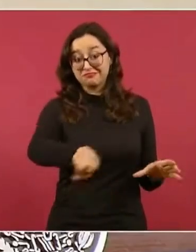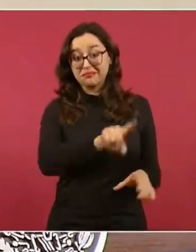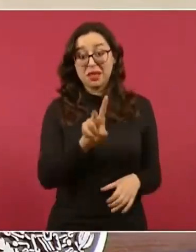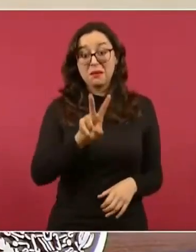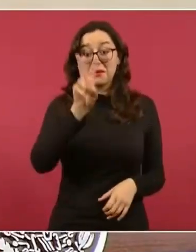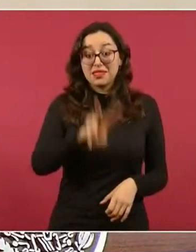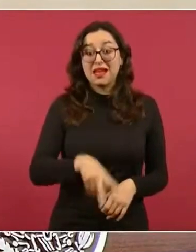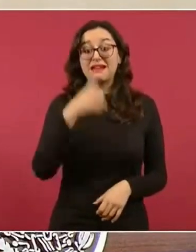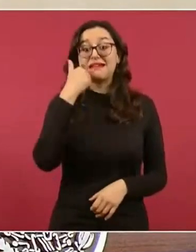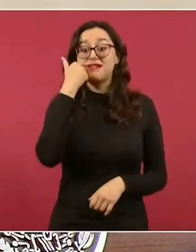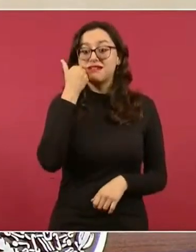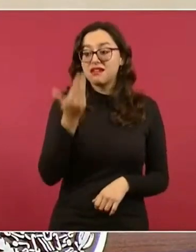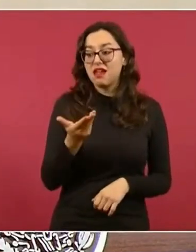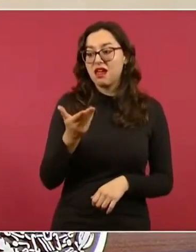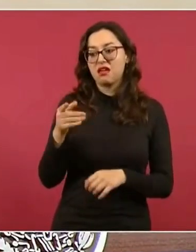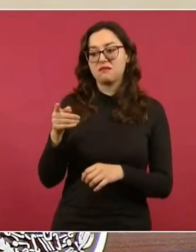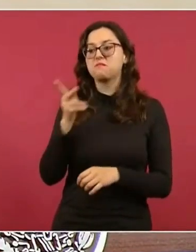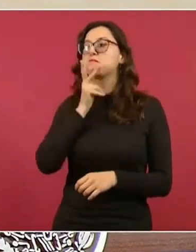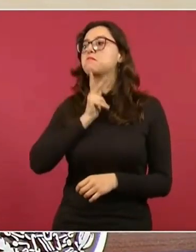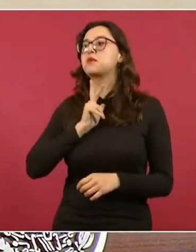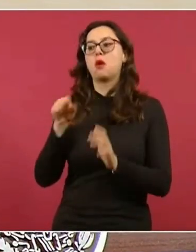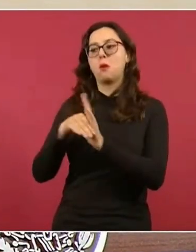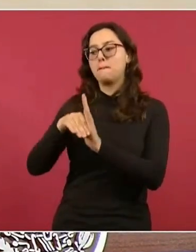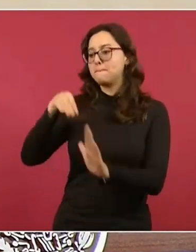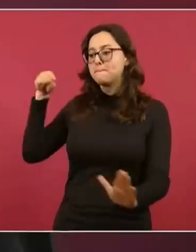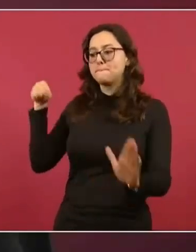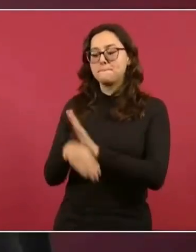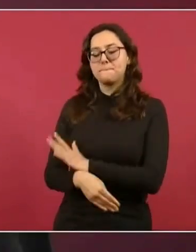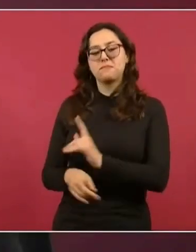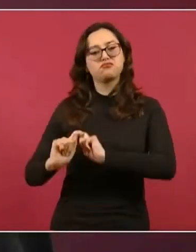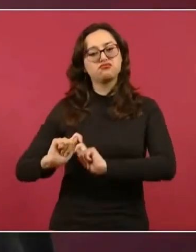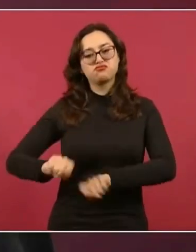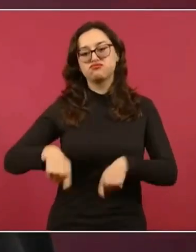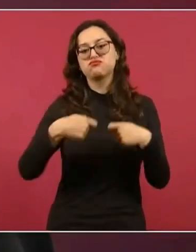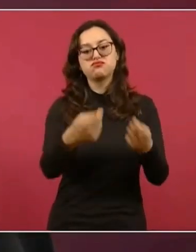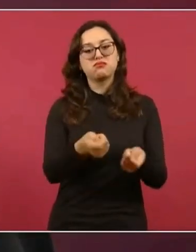el petróleo,